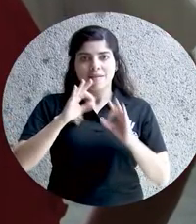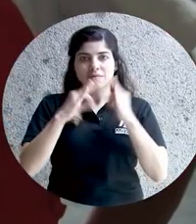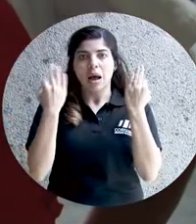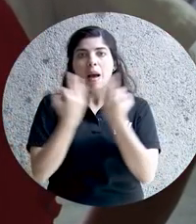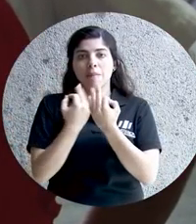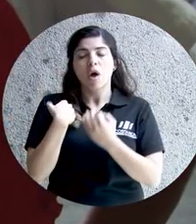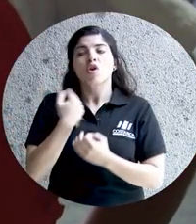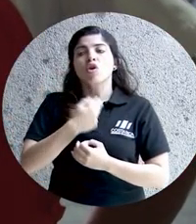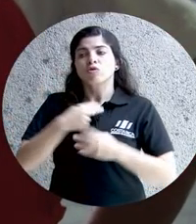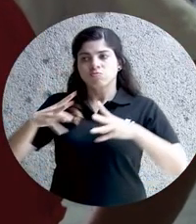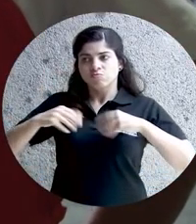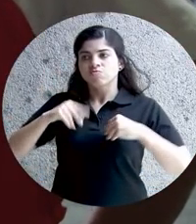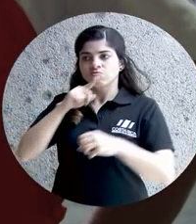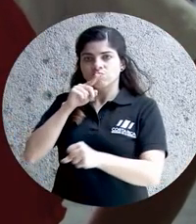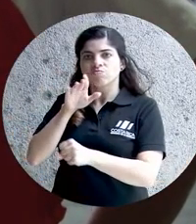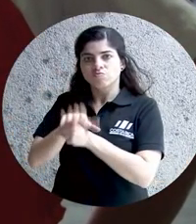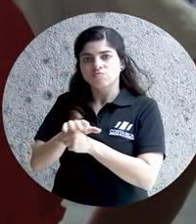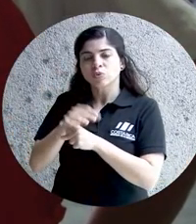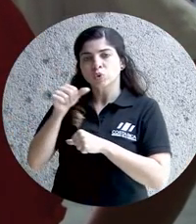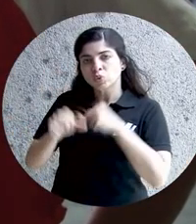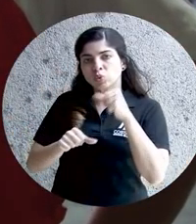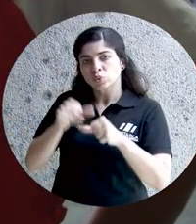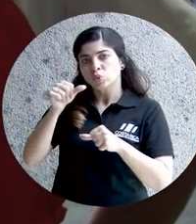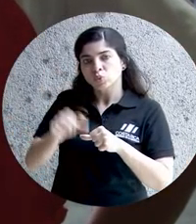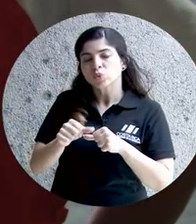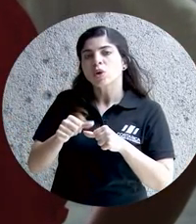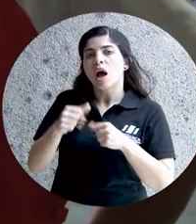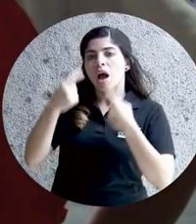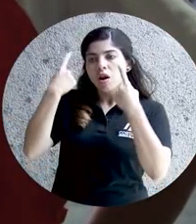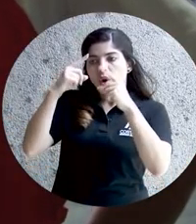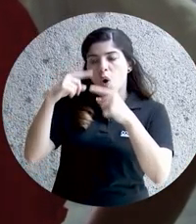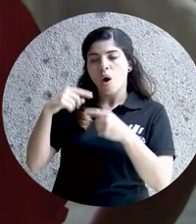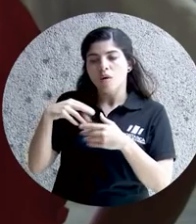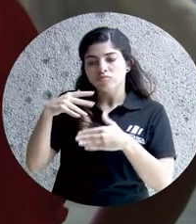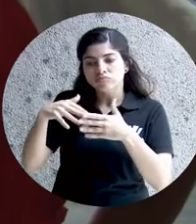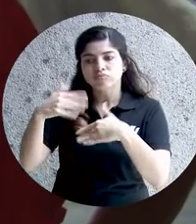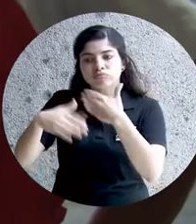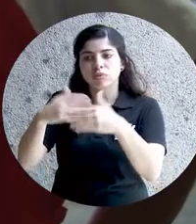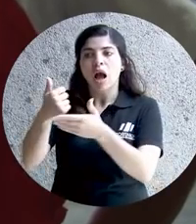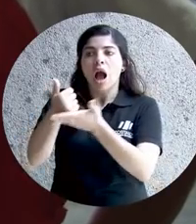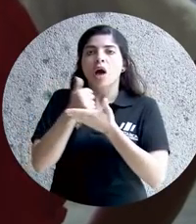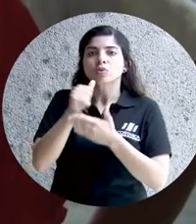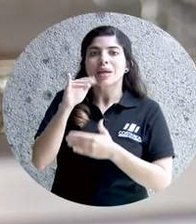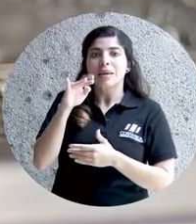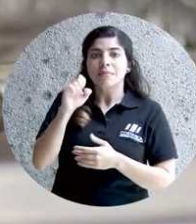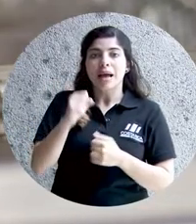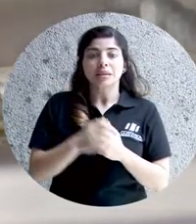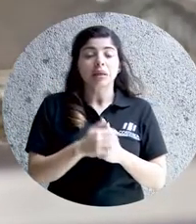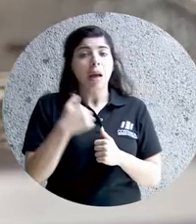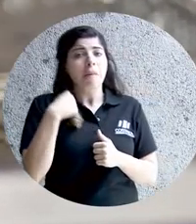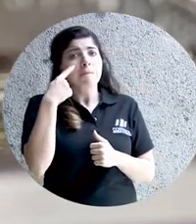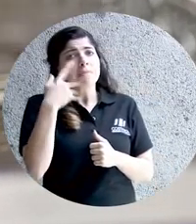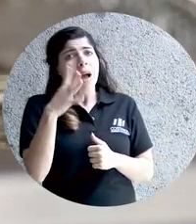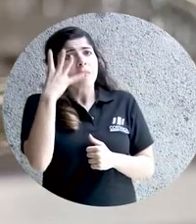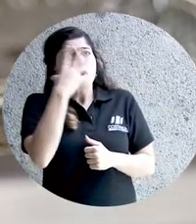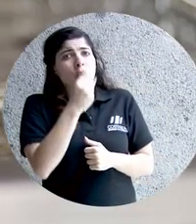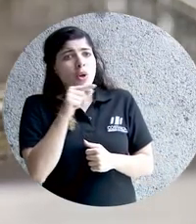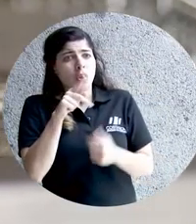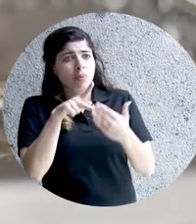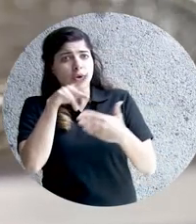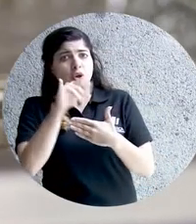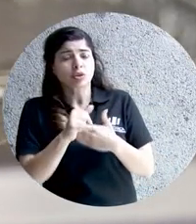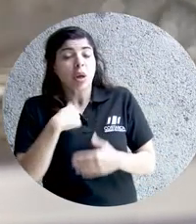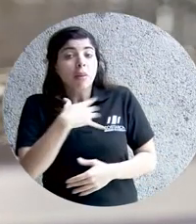donde nos comprometíamos mis hijos y yo a luchar y a salir adelante con la ayuda de Limas. A ellos les pareció bonito mi